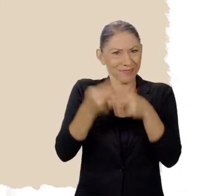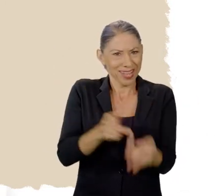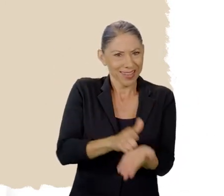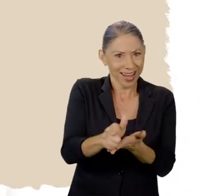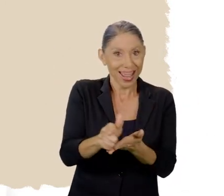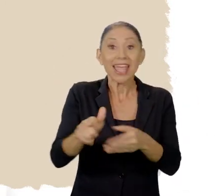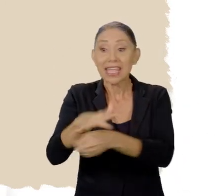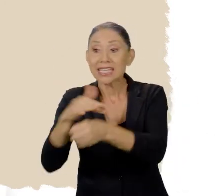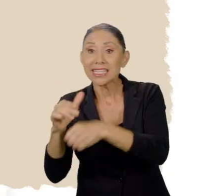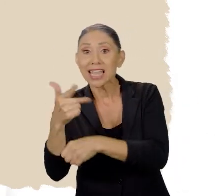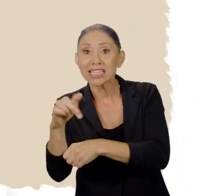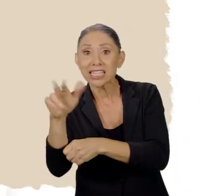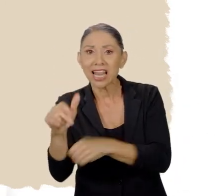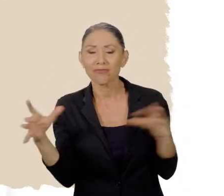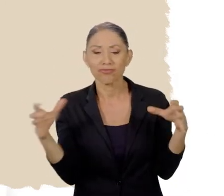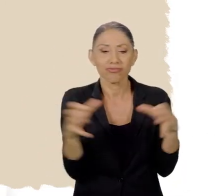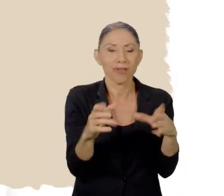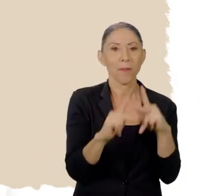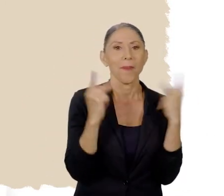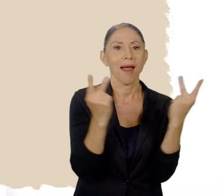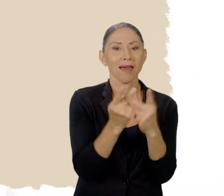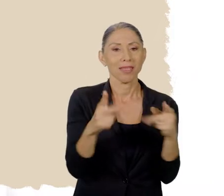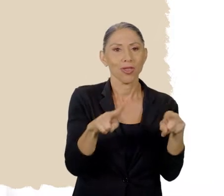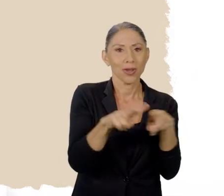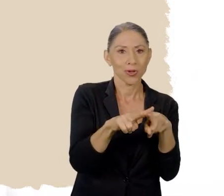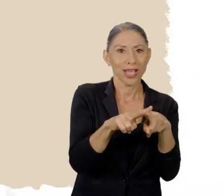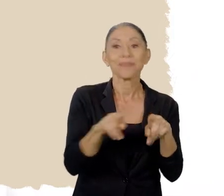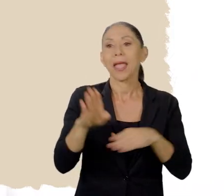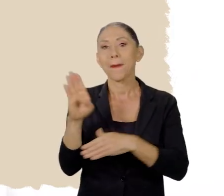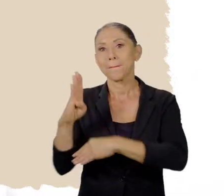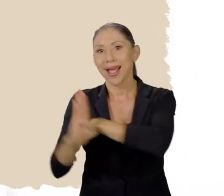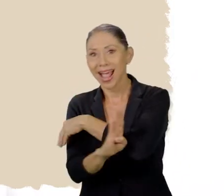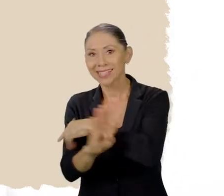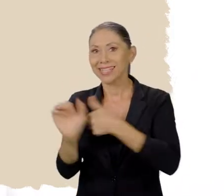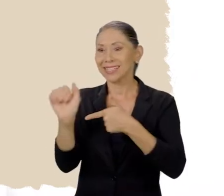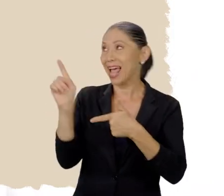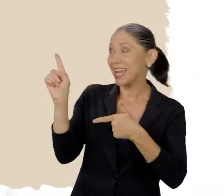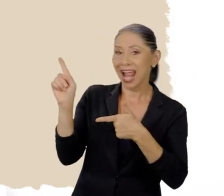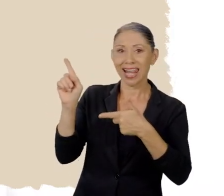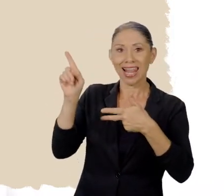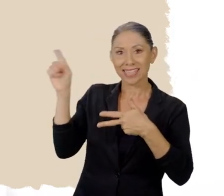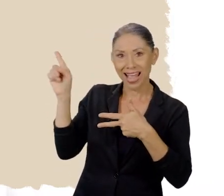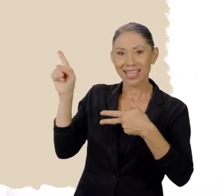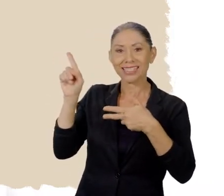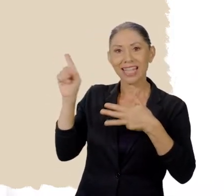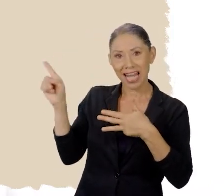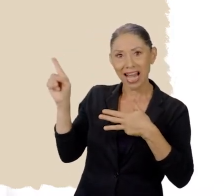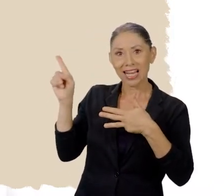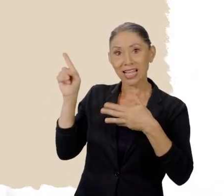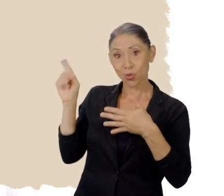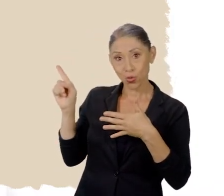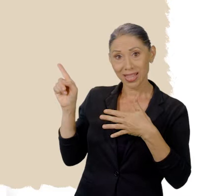o Iberia, y la Isla de Chira conformaban el Partido de Nicoya. Mientras que Bagaces, Arenal, Las Cañas,